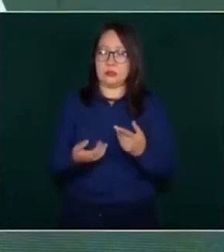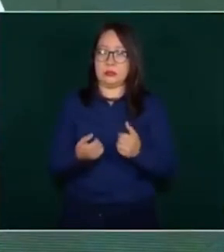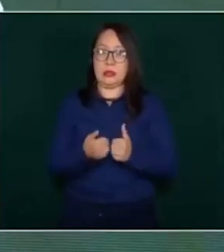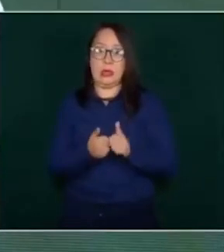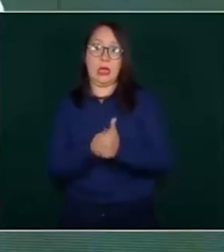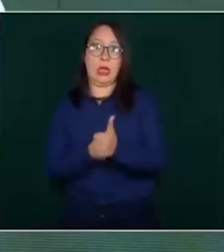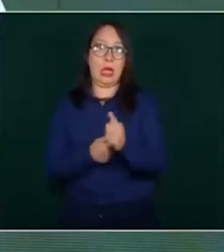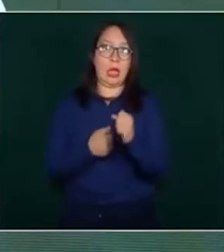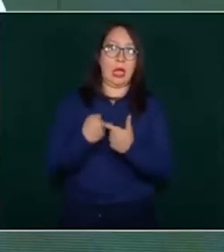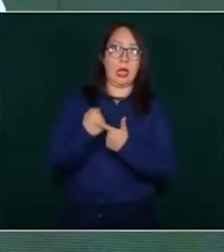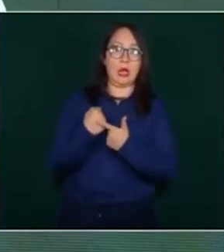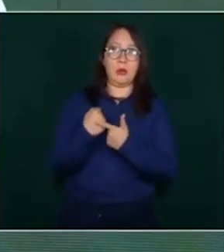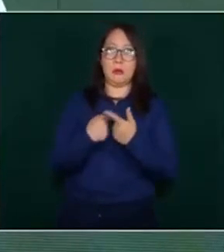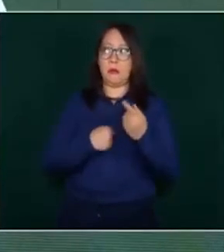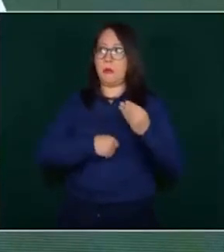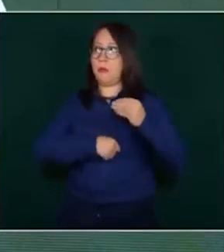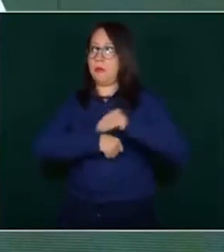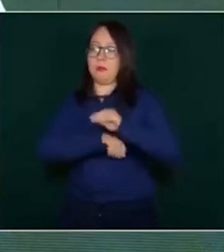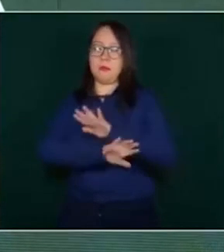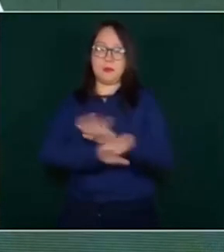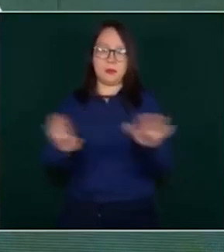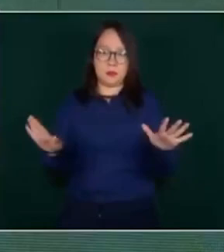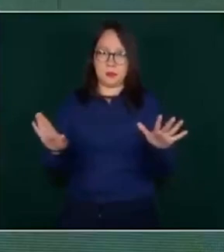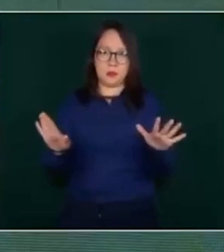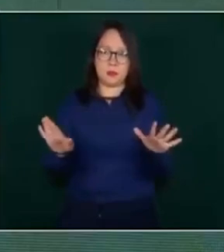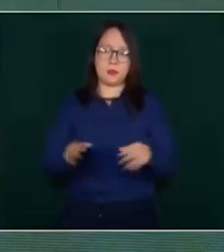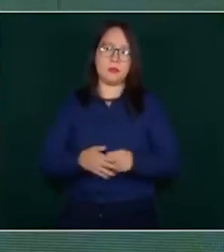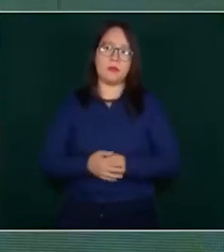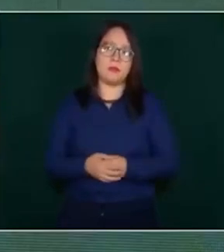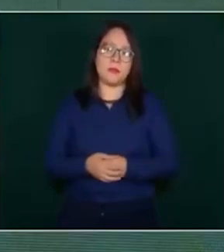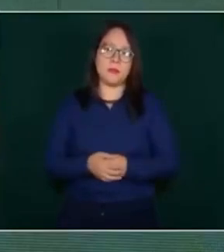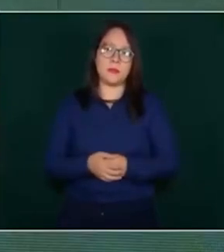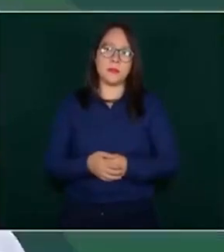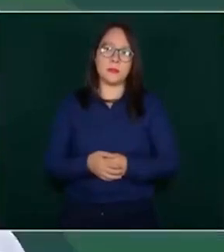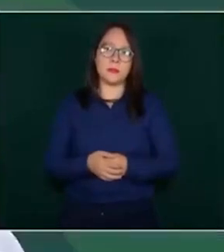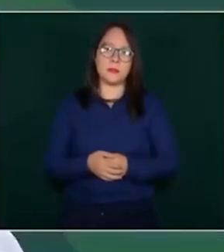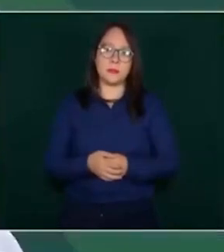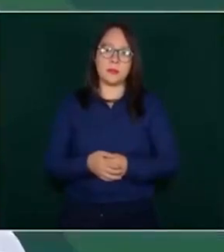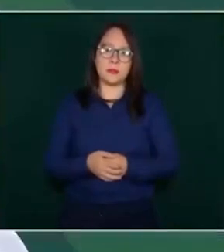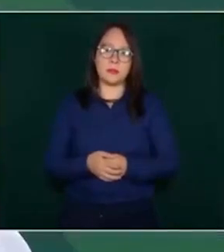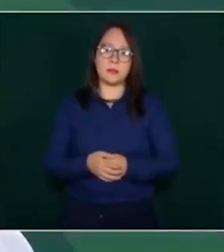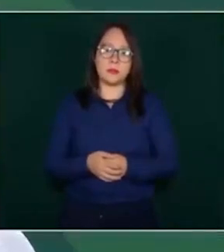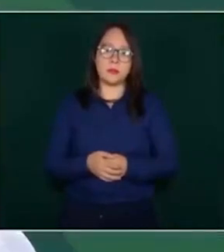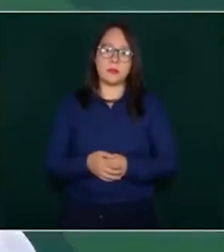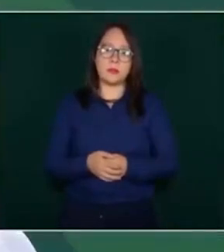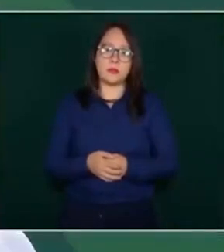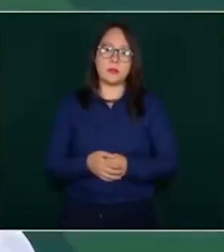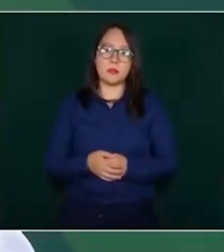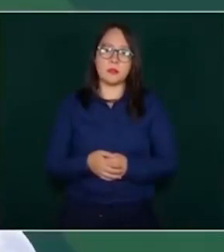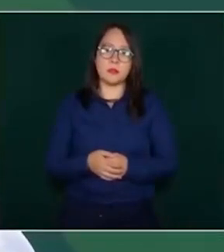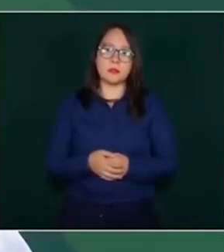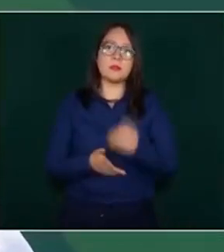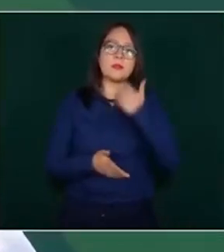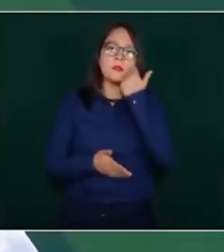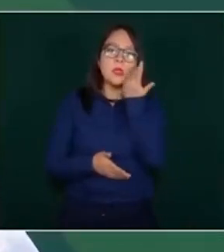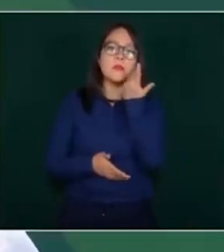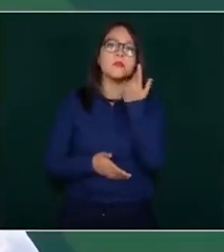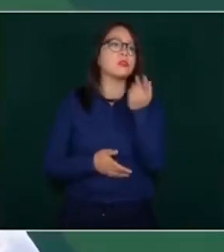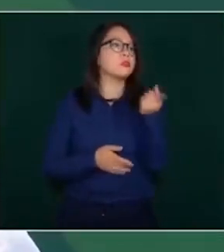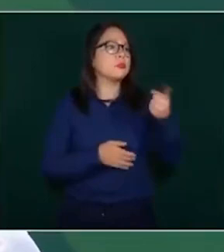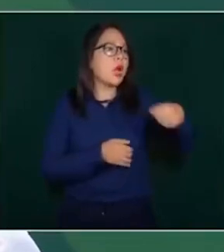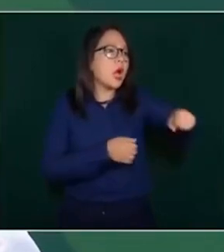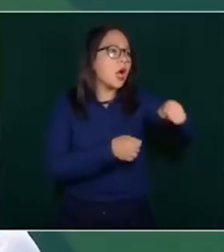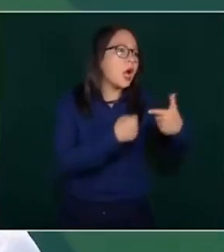ayudar en la investigación, sí lo